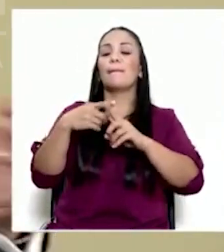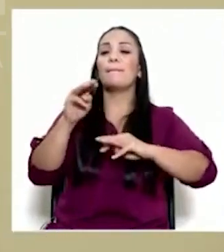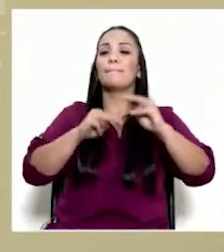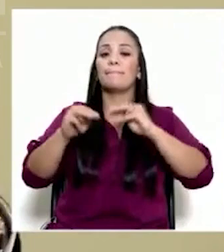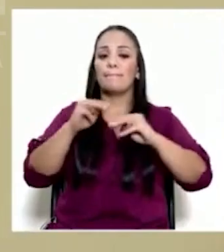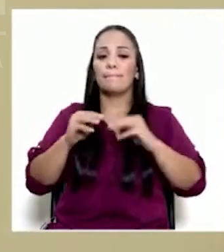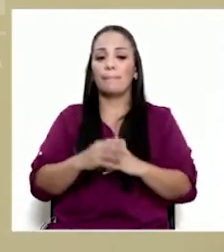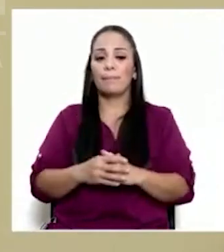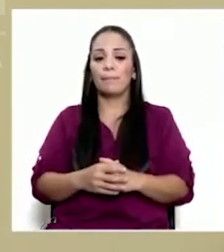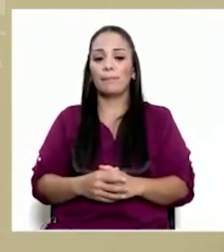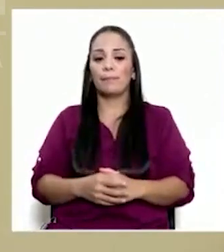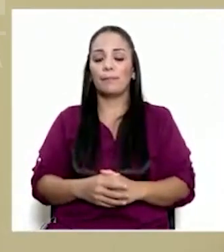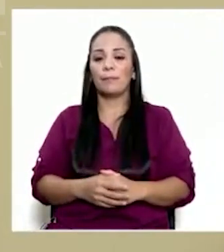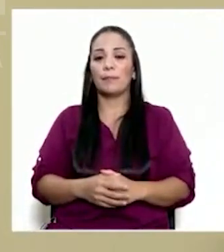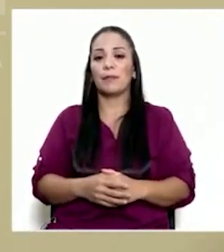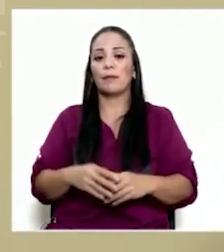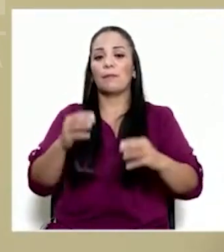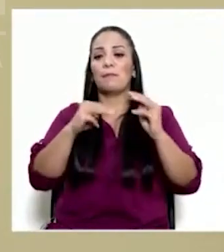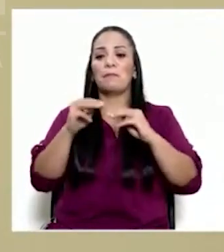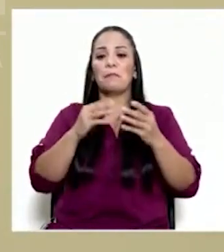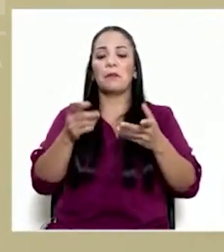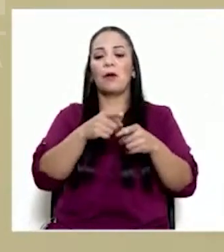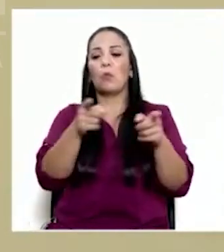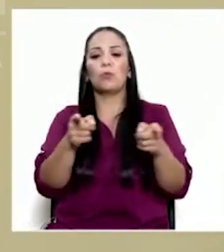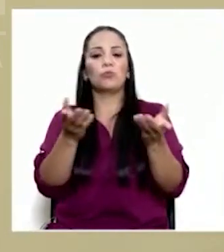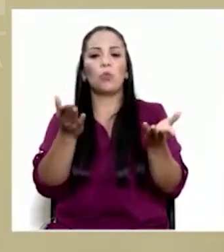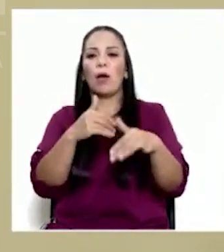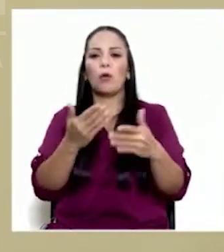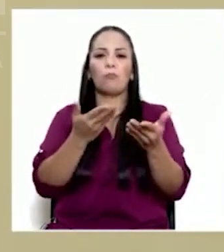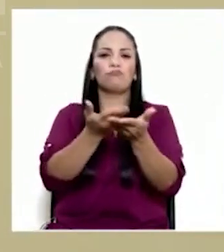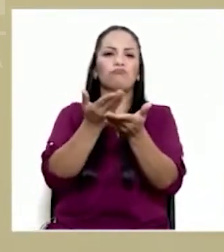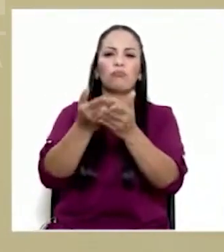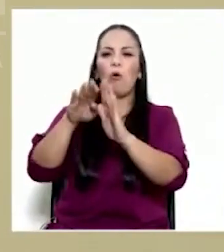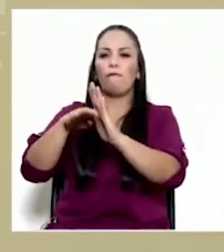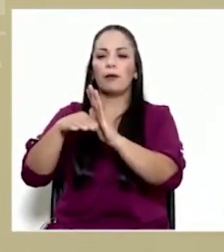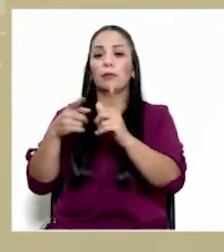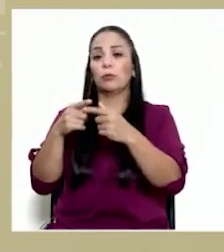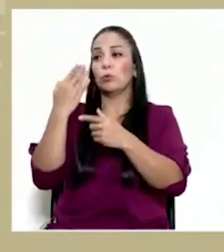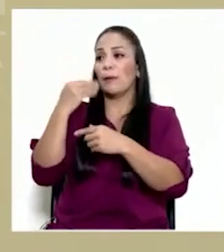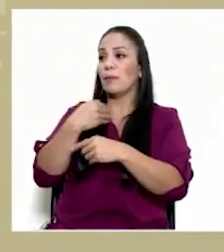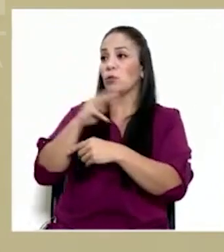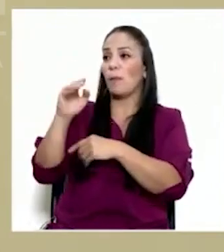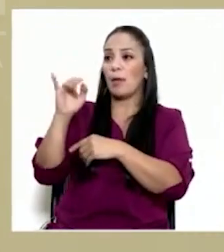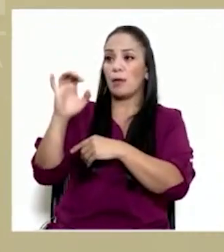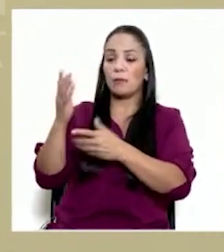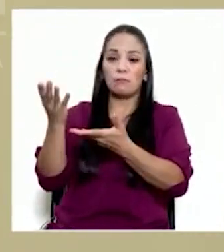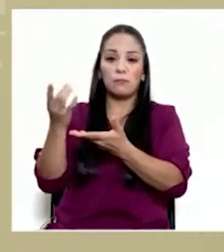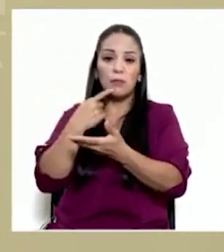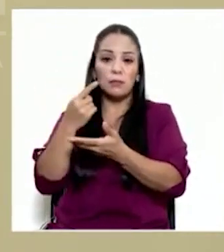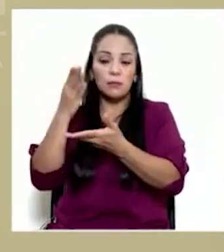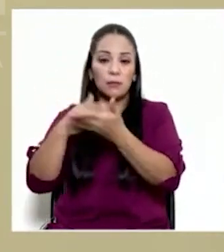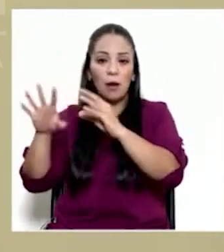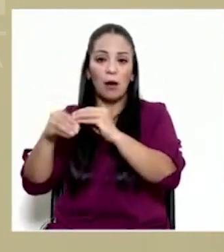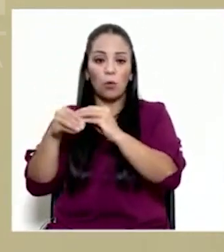no hay una concentración de demanda y oferta. Y ahí, no sé si el señor ministro Mech tiene alguna otra idea, pero yo creo que